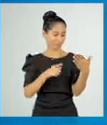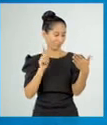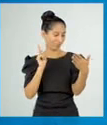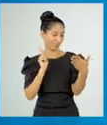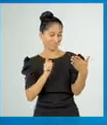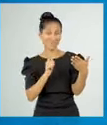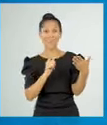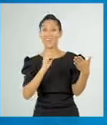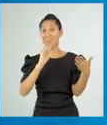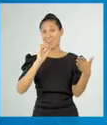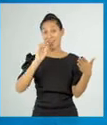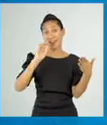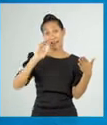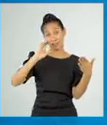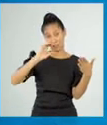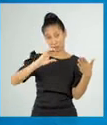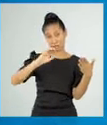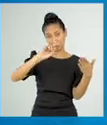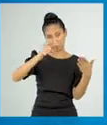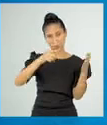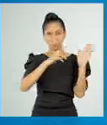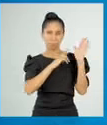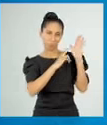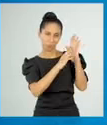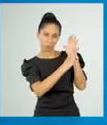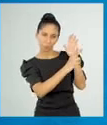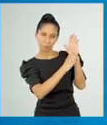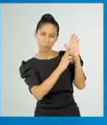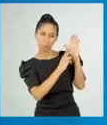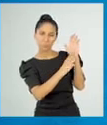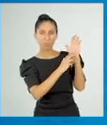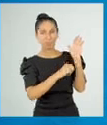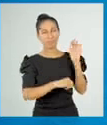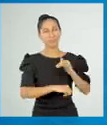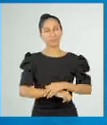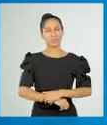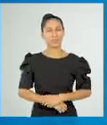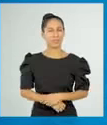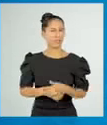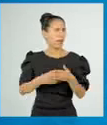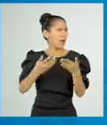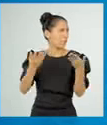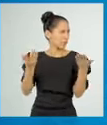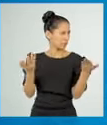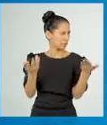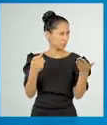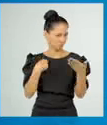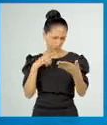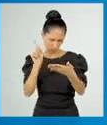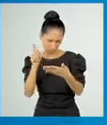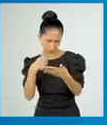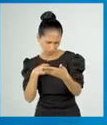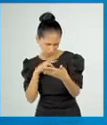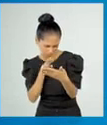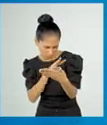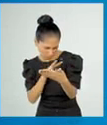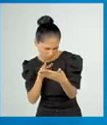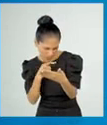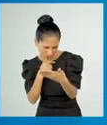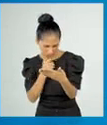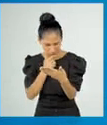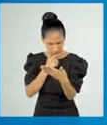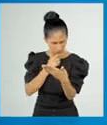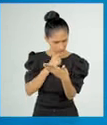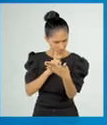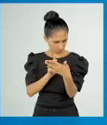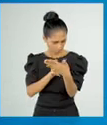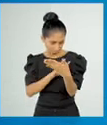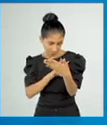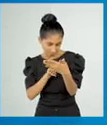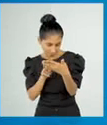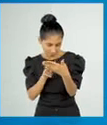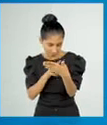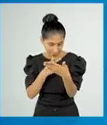El error de aplicar al revés la señalización de ruta. A ver, déjame ver el solucionario.